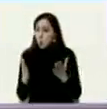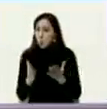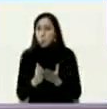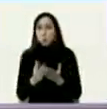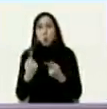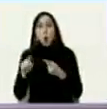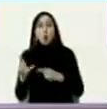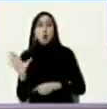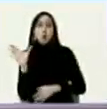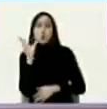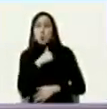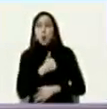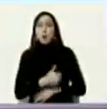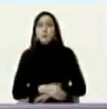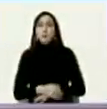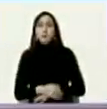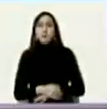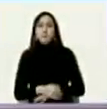ellos